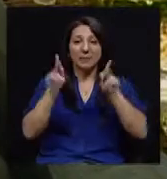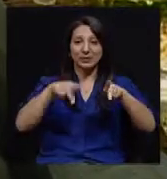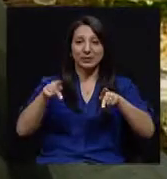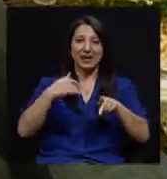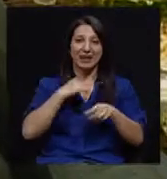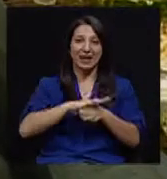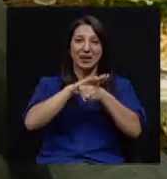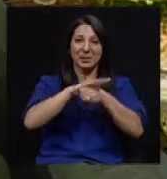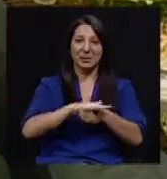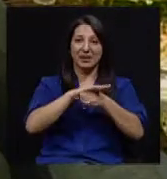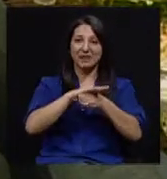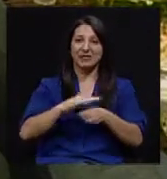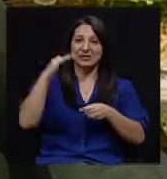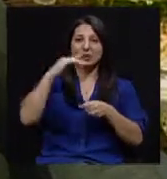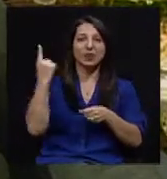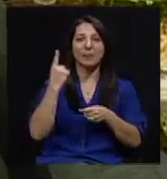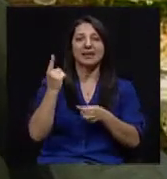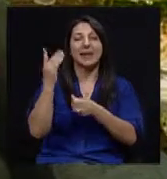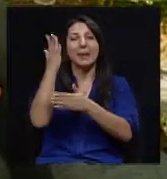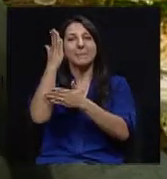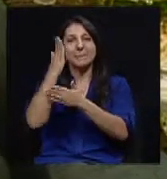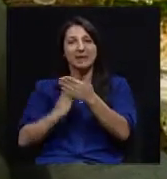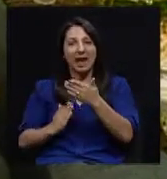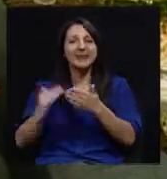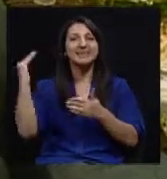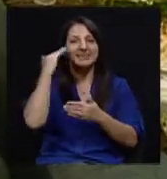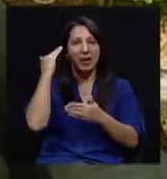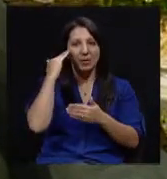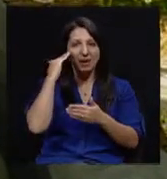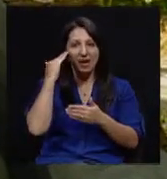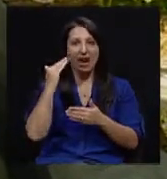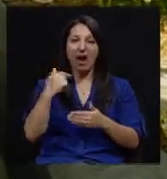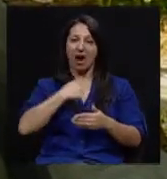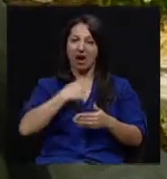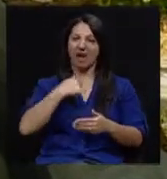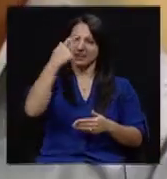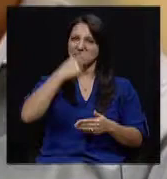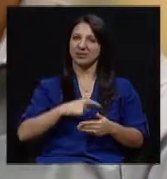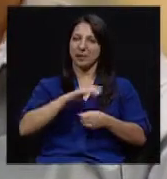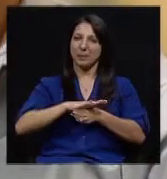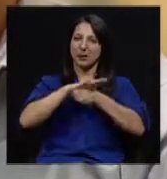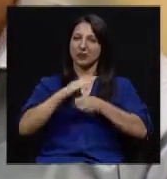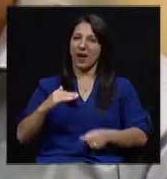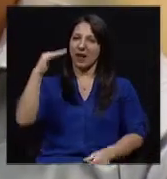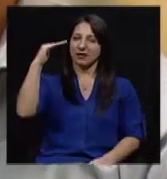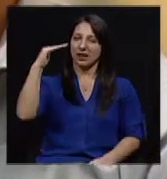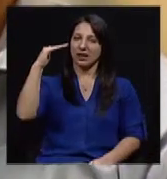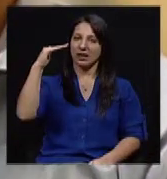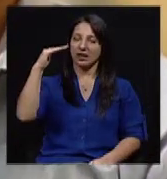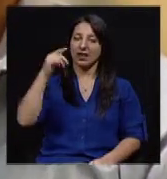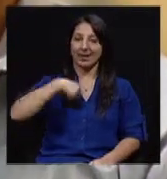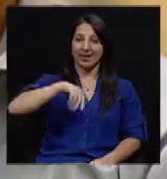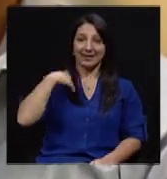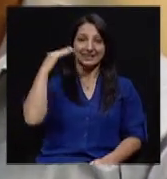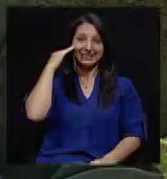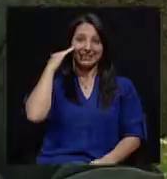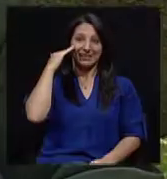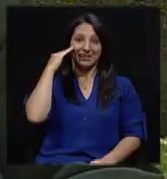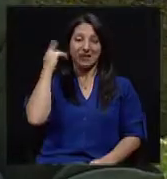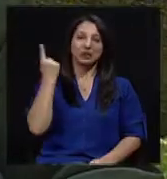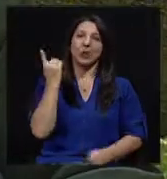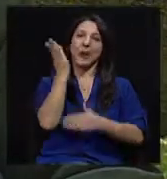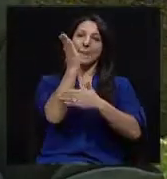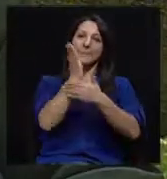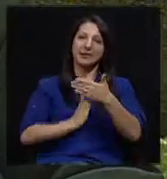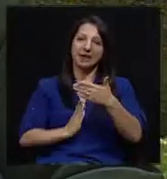hipertensión, solo la mitad sabía que realmente eran hipertensos. Sí. De los que sabían que eran hipertensos, solo